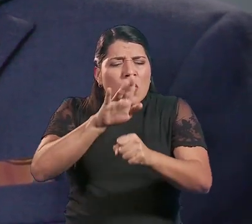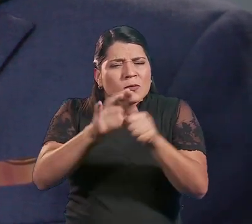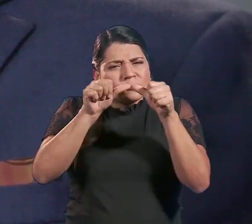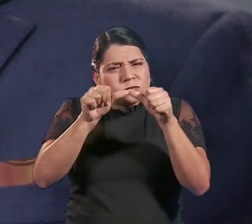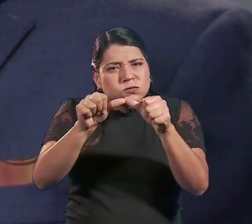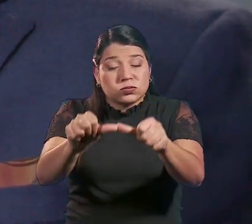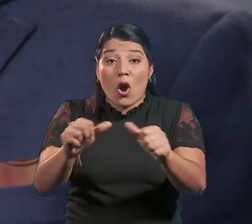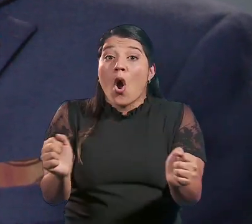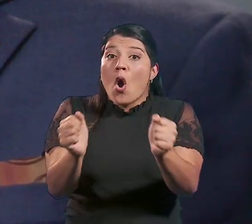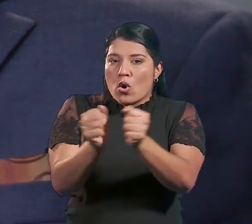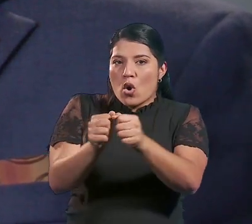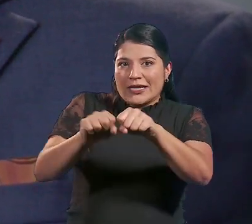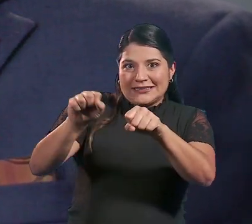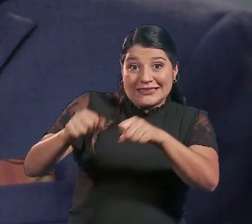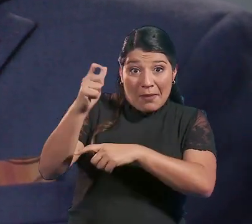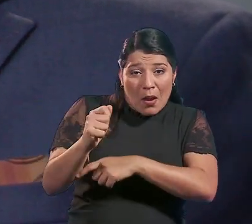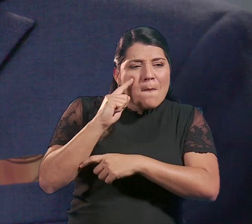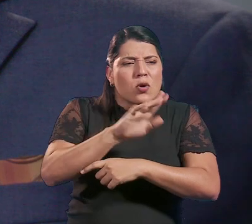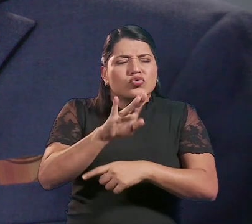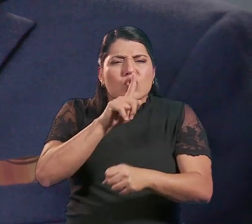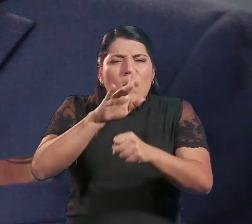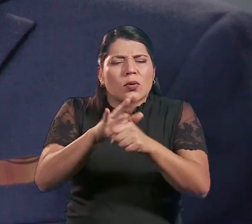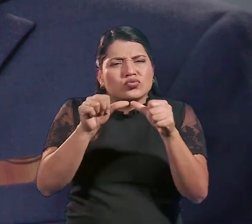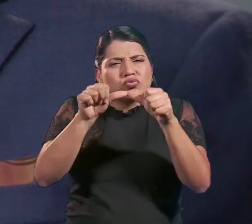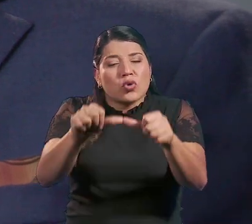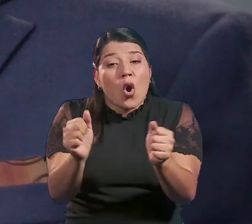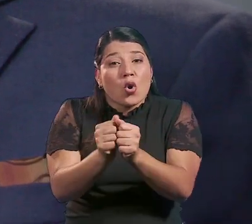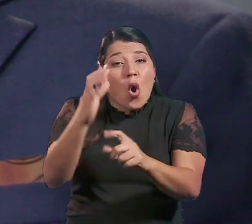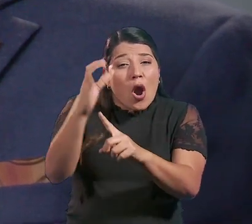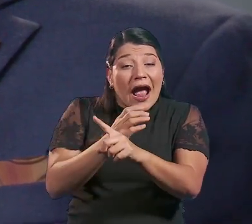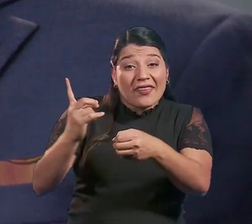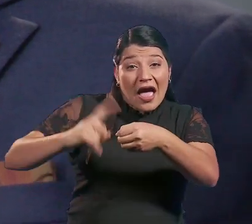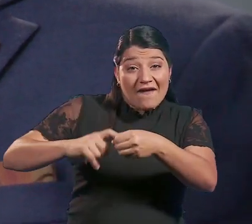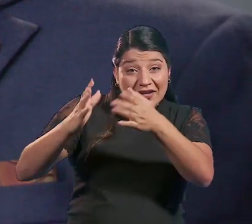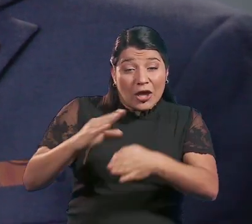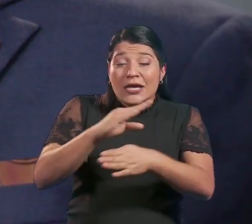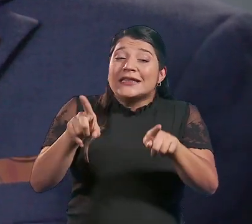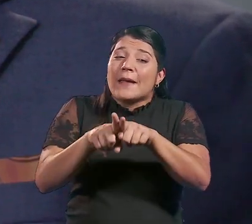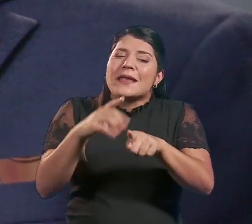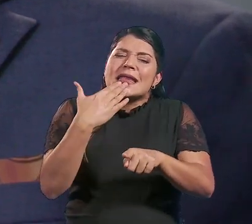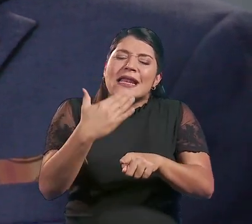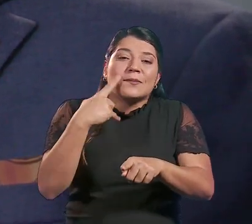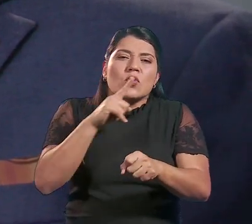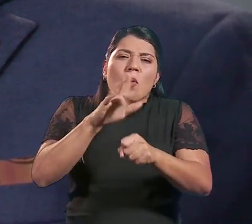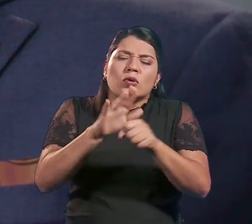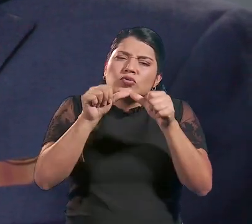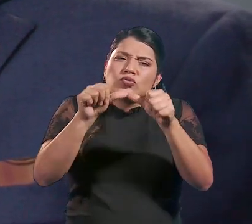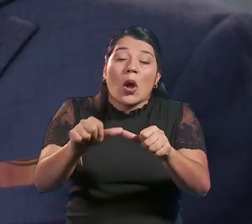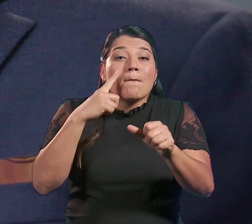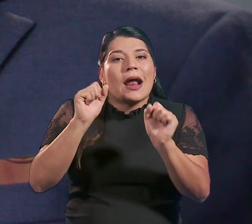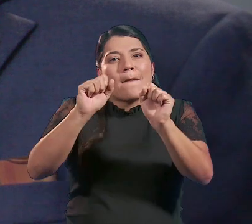compromiso permanente, con la operadora por su compromiso permanente con cada uno de nuestros afiliados y por el compromiso